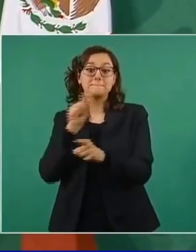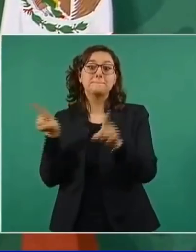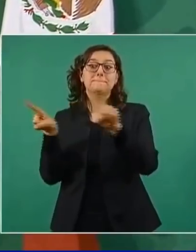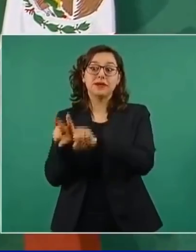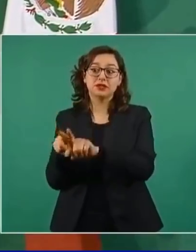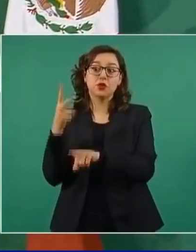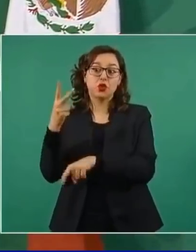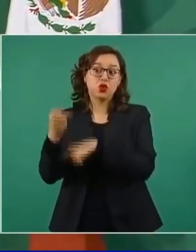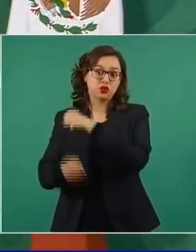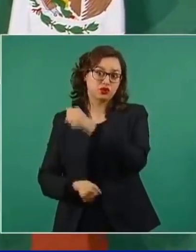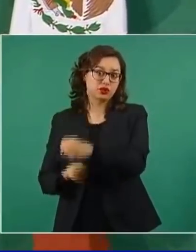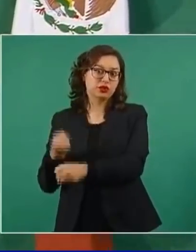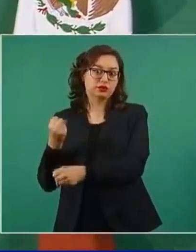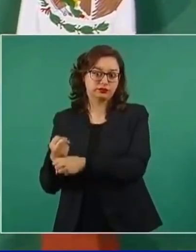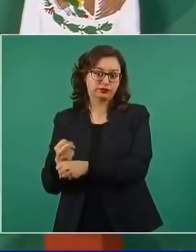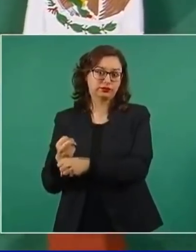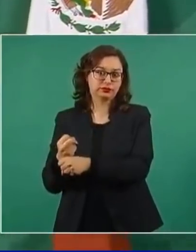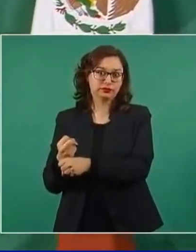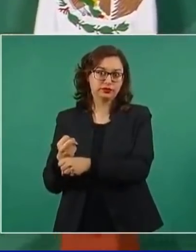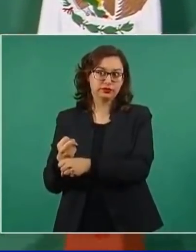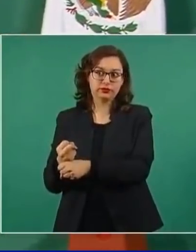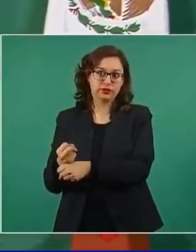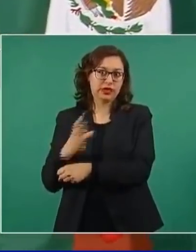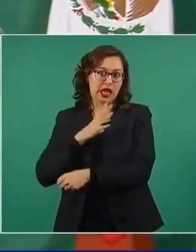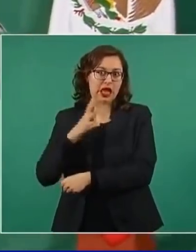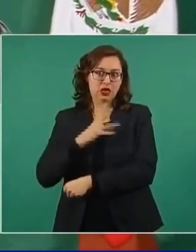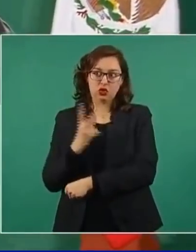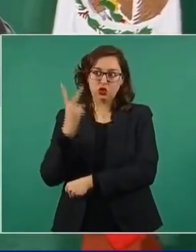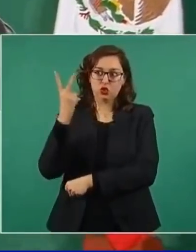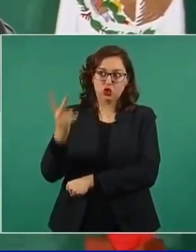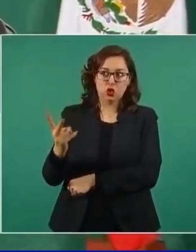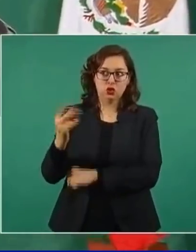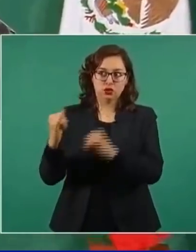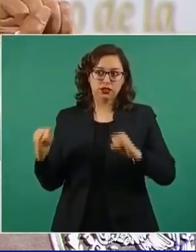porque son dos organismos,